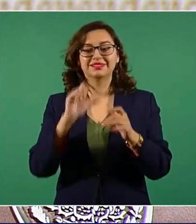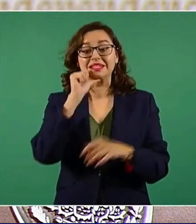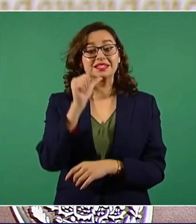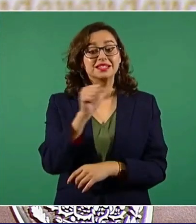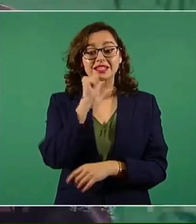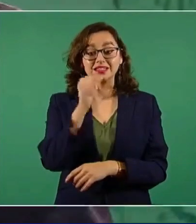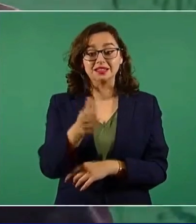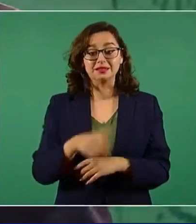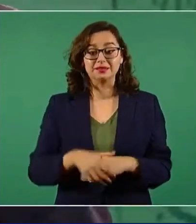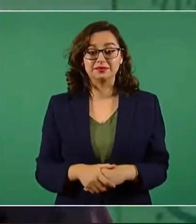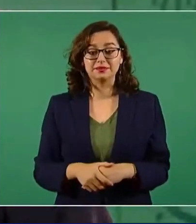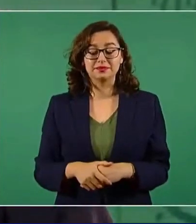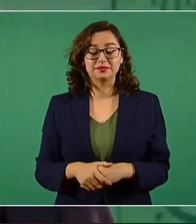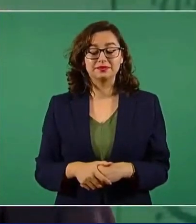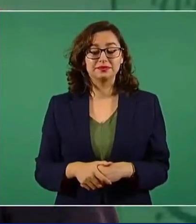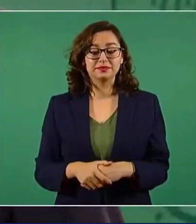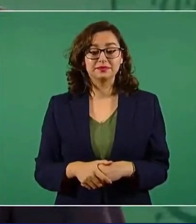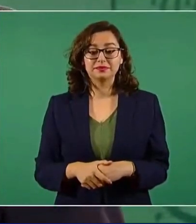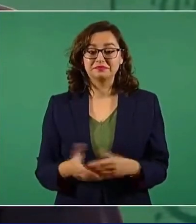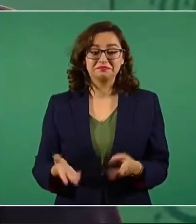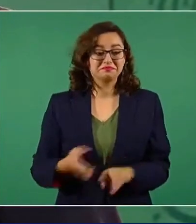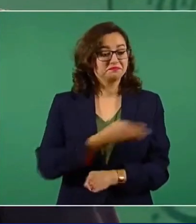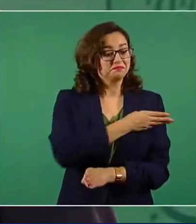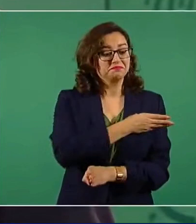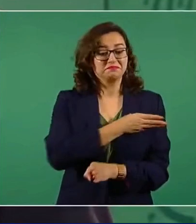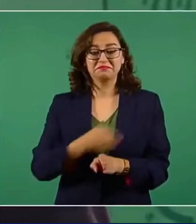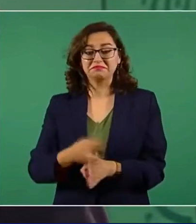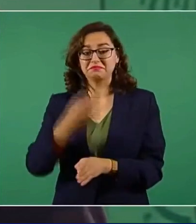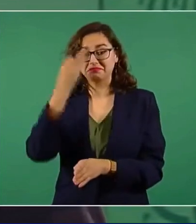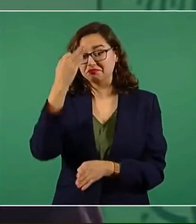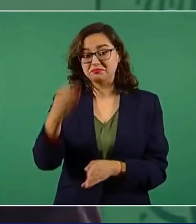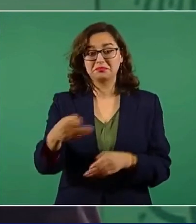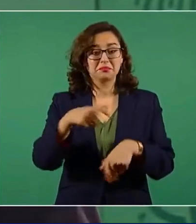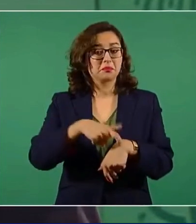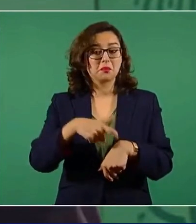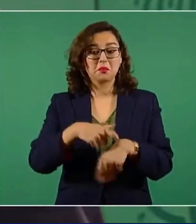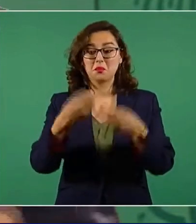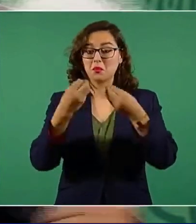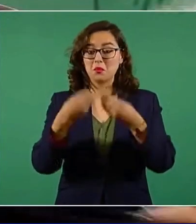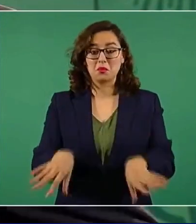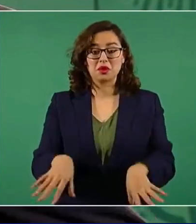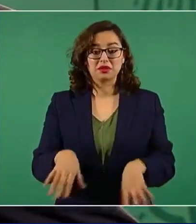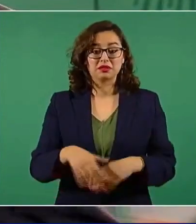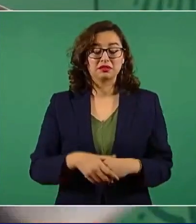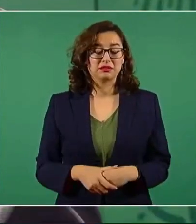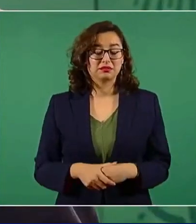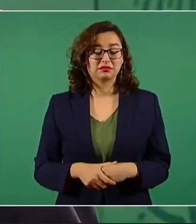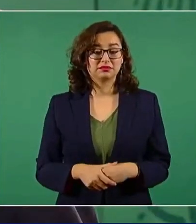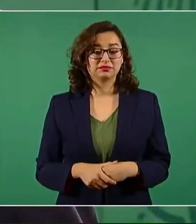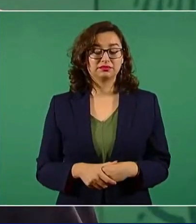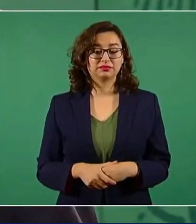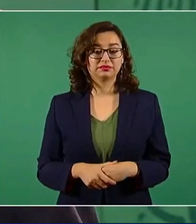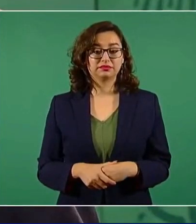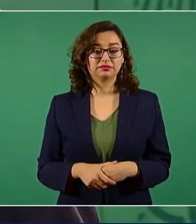Fue un periodo perdido. Nos cuesta trabajo